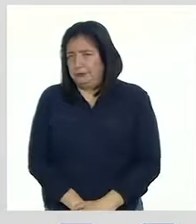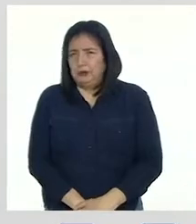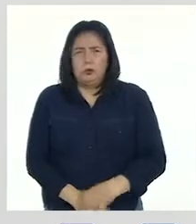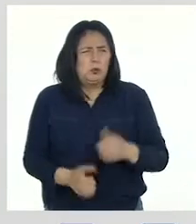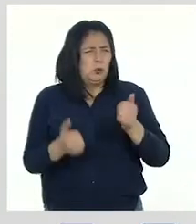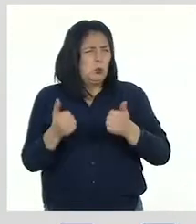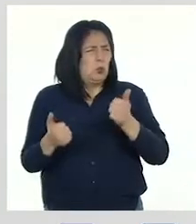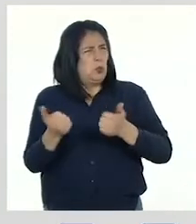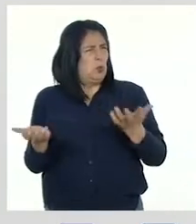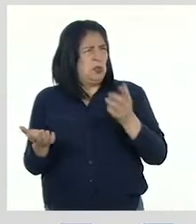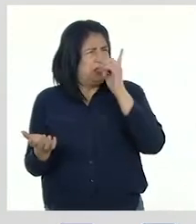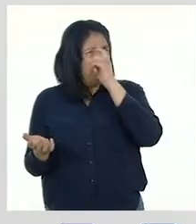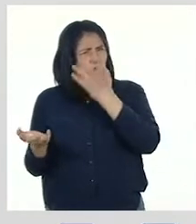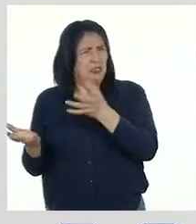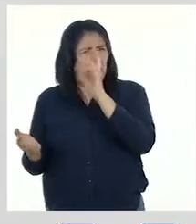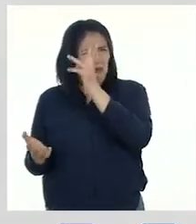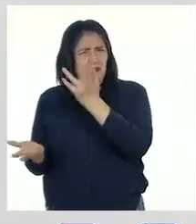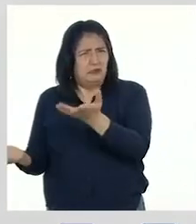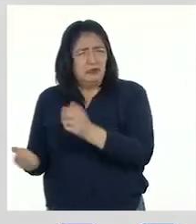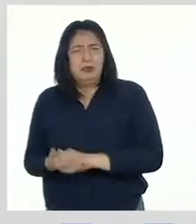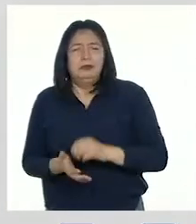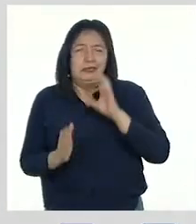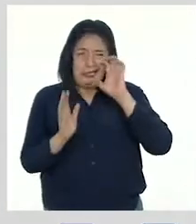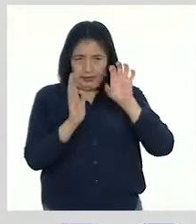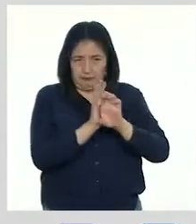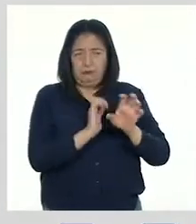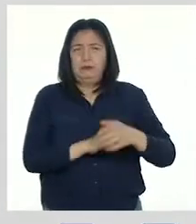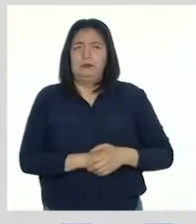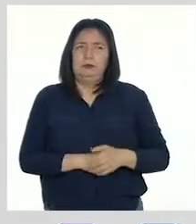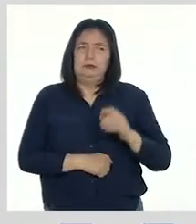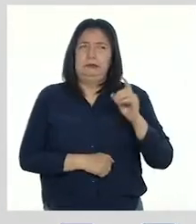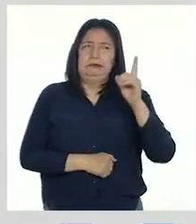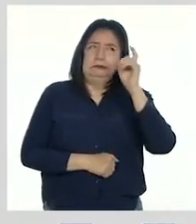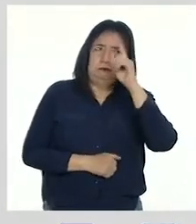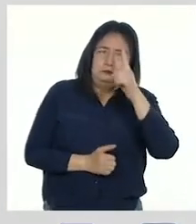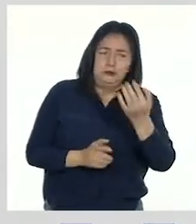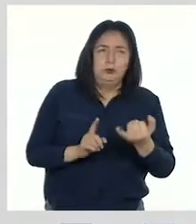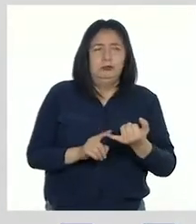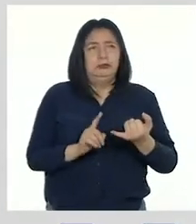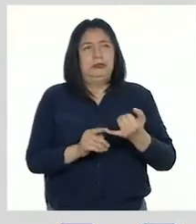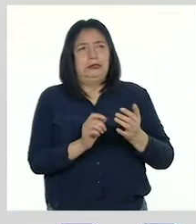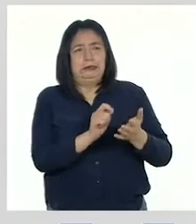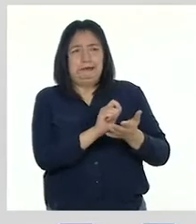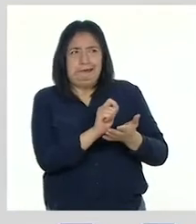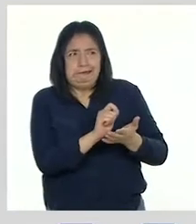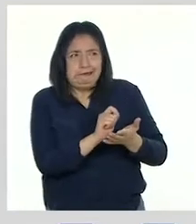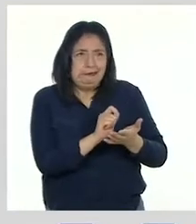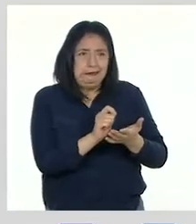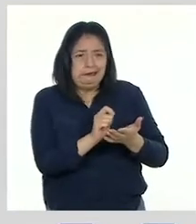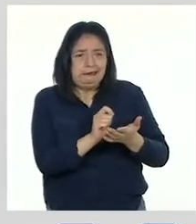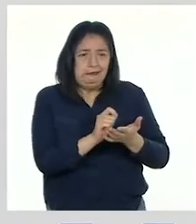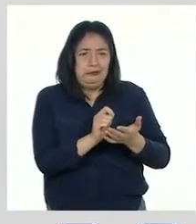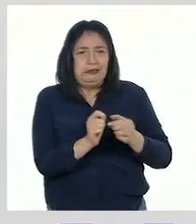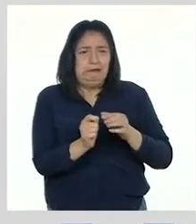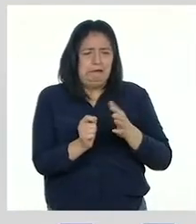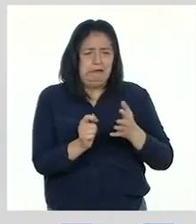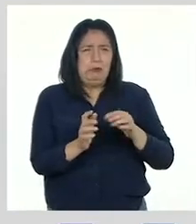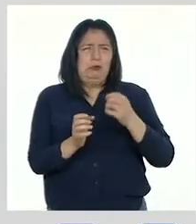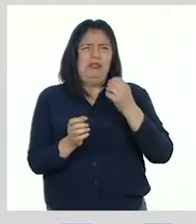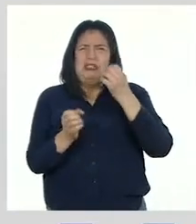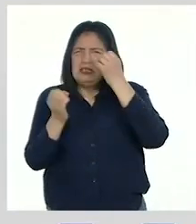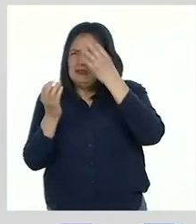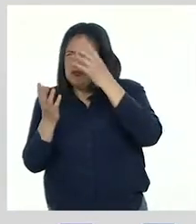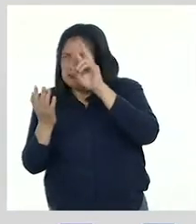¿Cuáles serían esas dificultades, profesora? Por ejemplo, las dificultades que tuvo para escribir un texto o comprender la